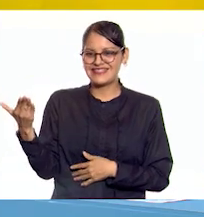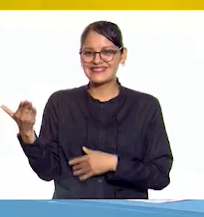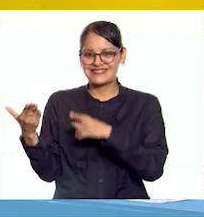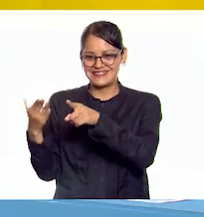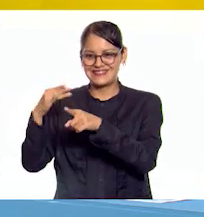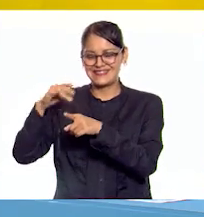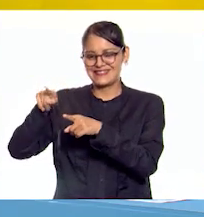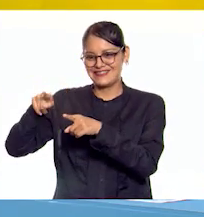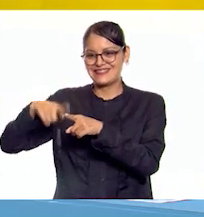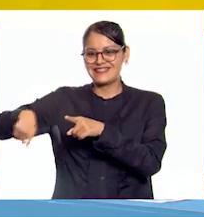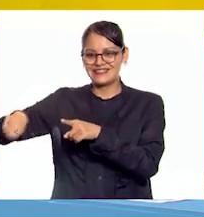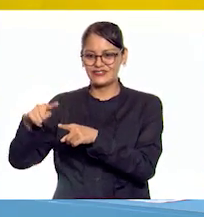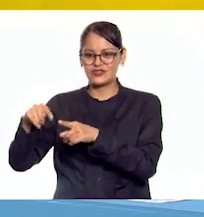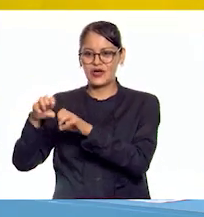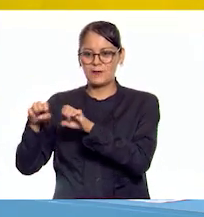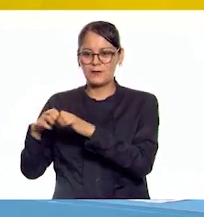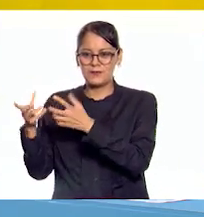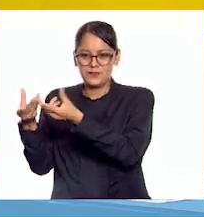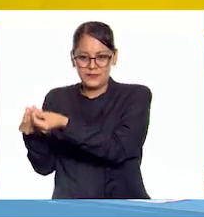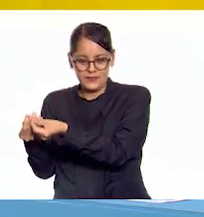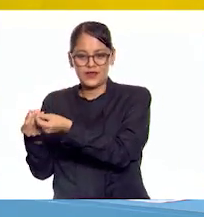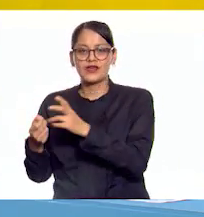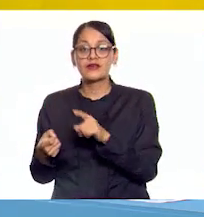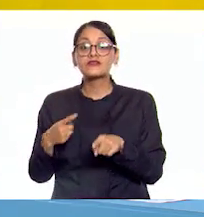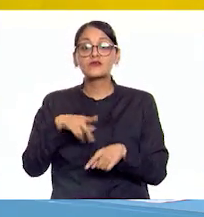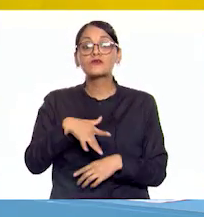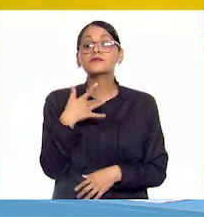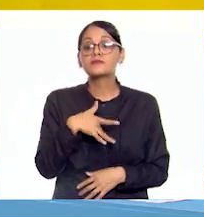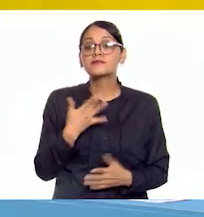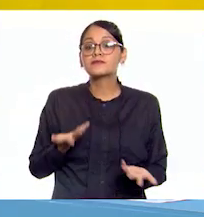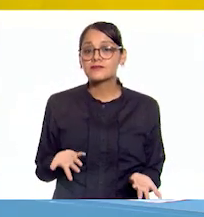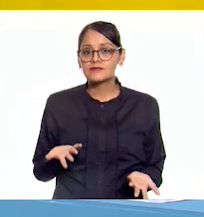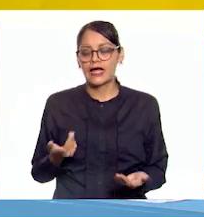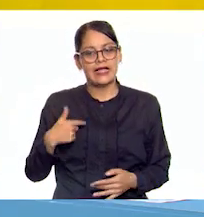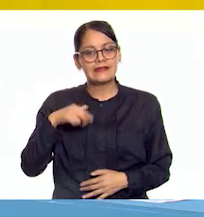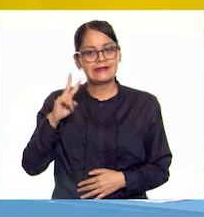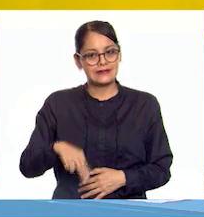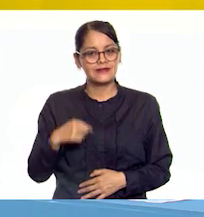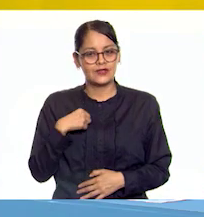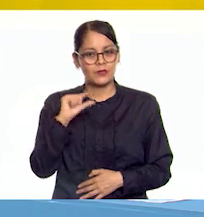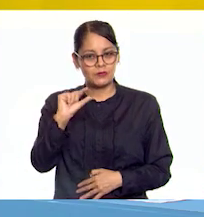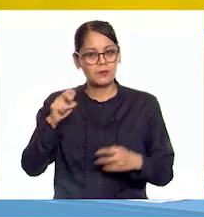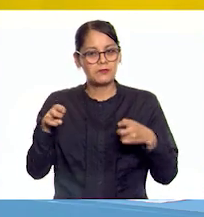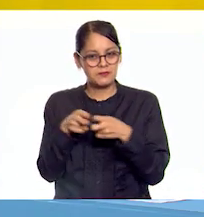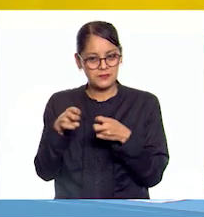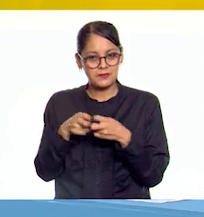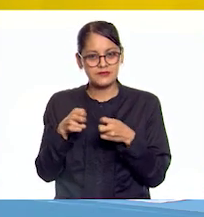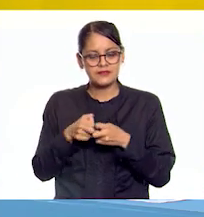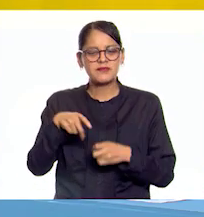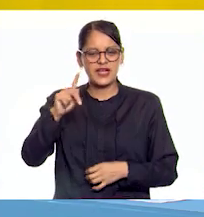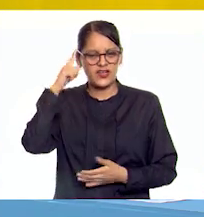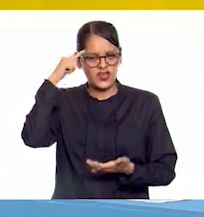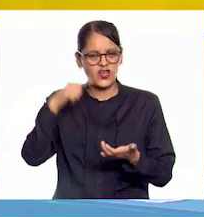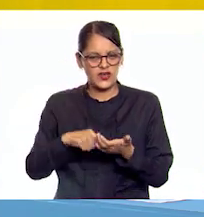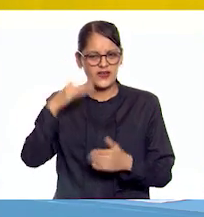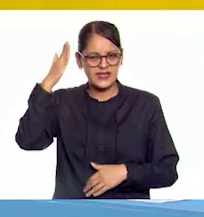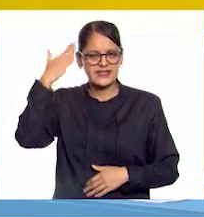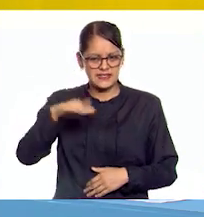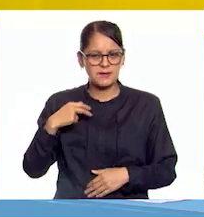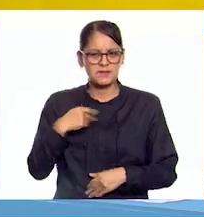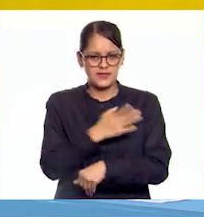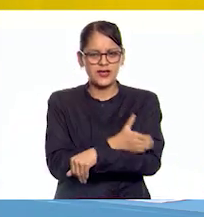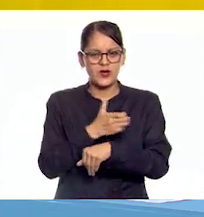Aprende en Casa 3. ¿Cómo te sientes, Jenny? La verdad estoy un poco nerviosa, Vero, pero sé que con la ayuda de mis